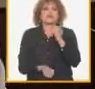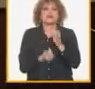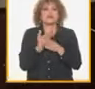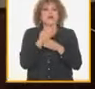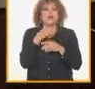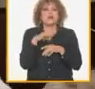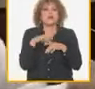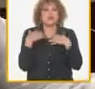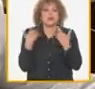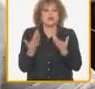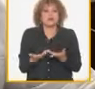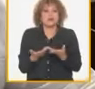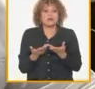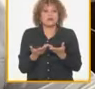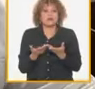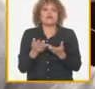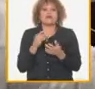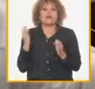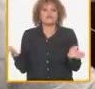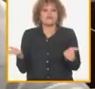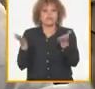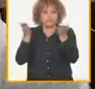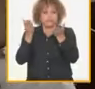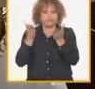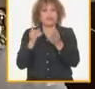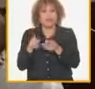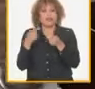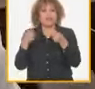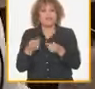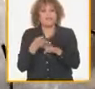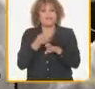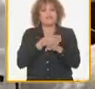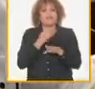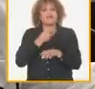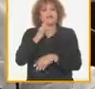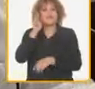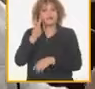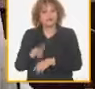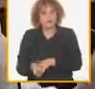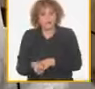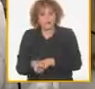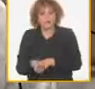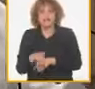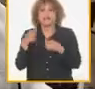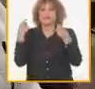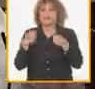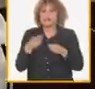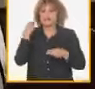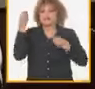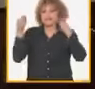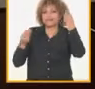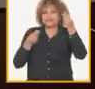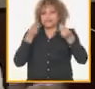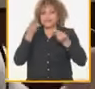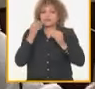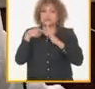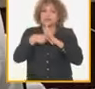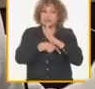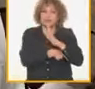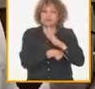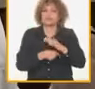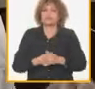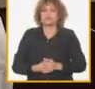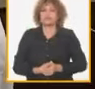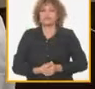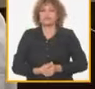hemos recuperado? entonces para cada uno de estos análisis tenemos una valoración en la cual tenemos que profundizar en este sentido la